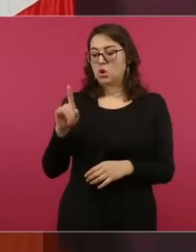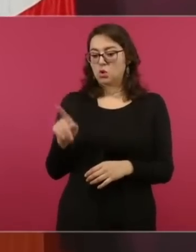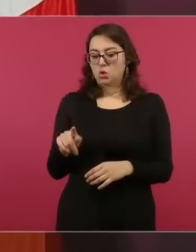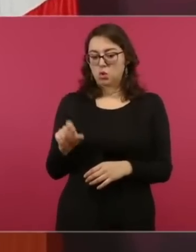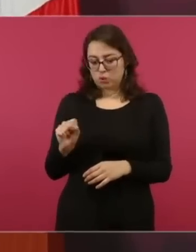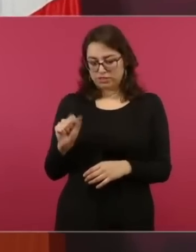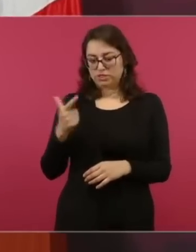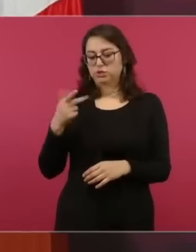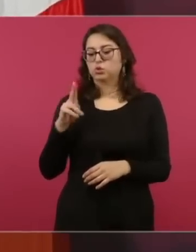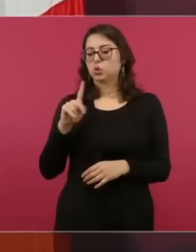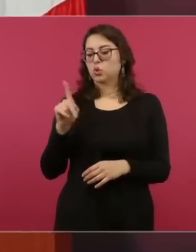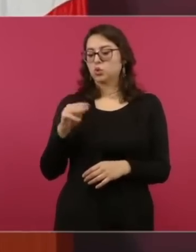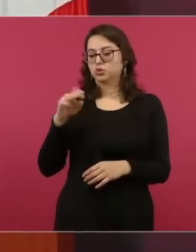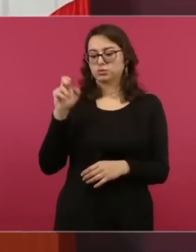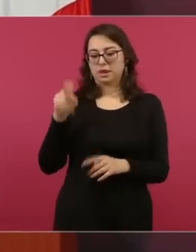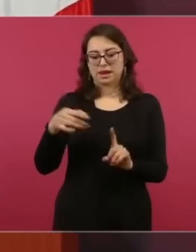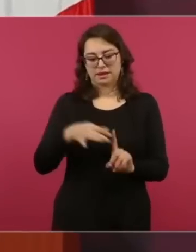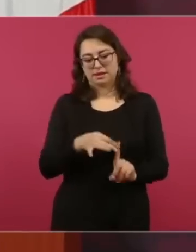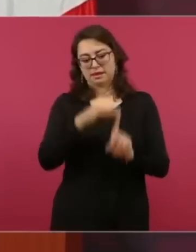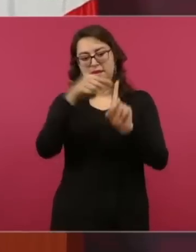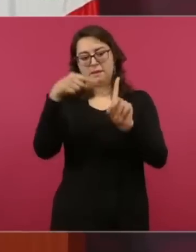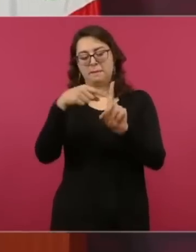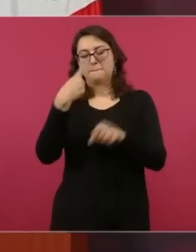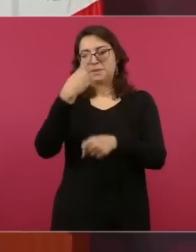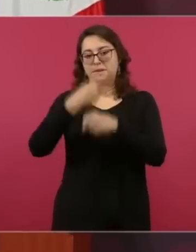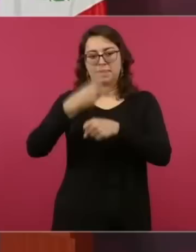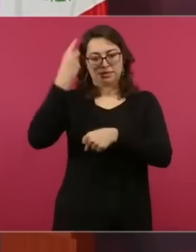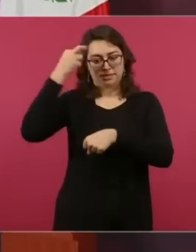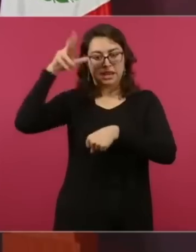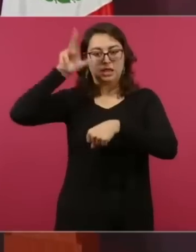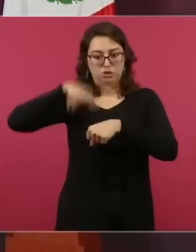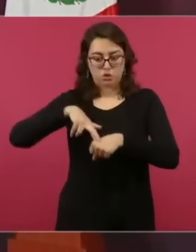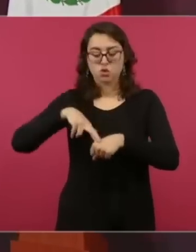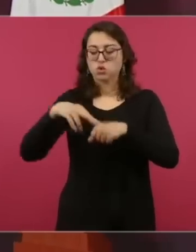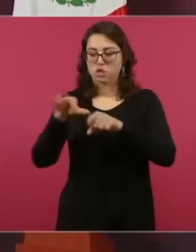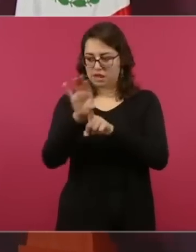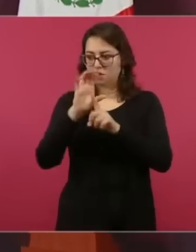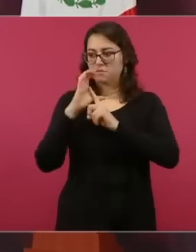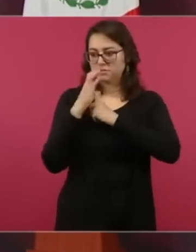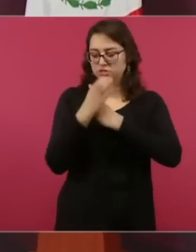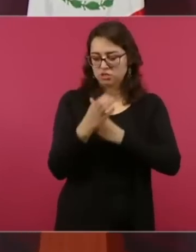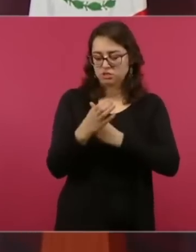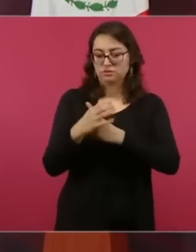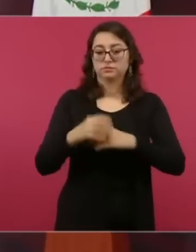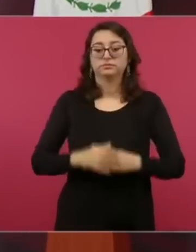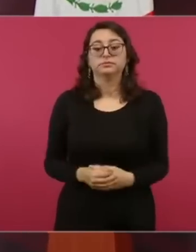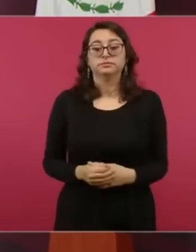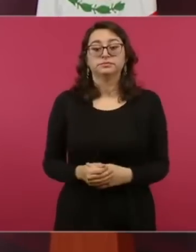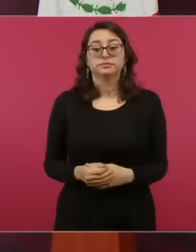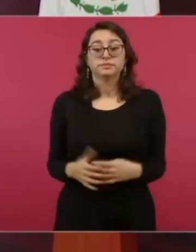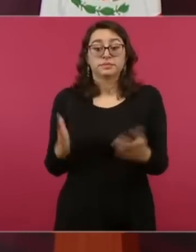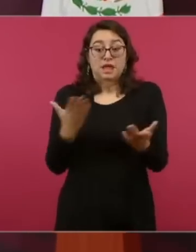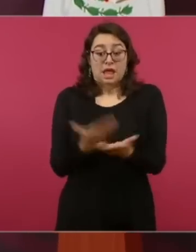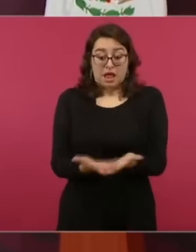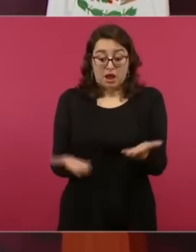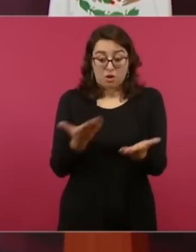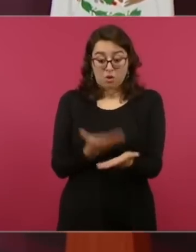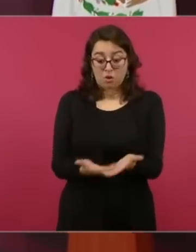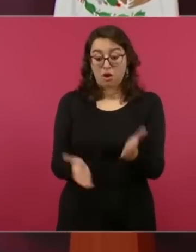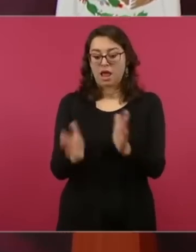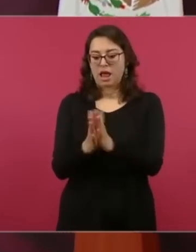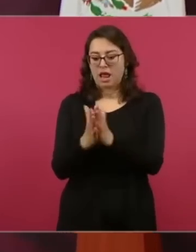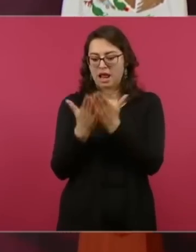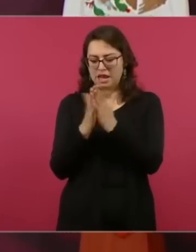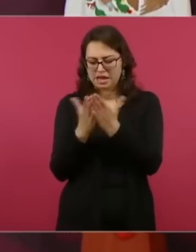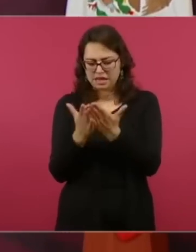la Comisión de Libros de Texto Gratuito. Ahora, pues se está haciendo una